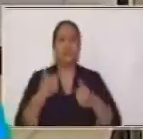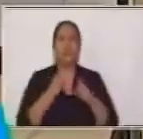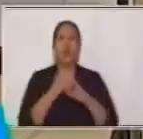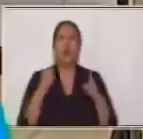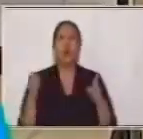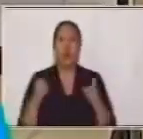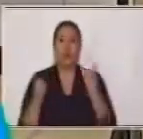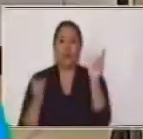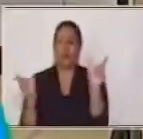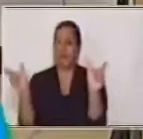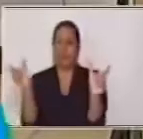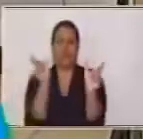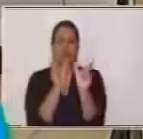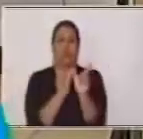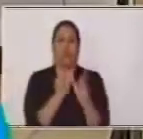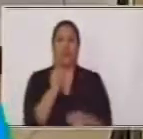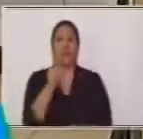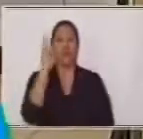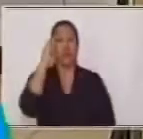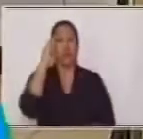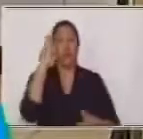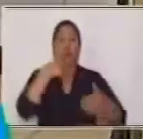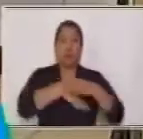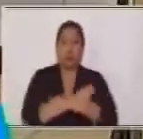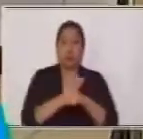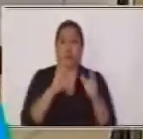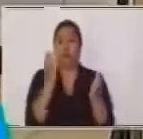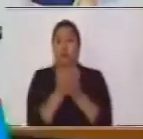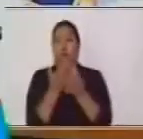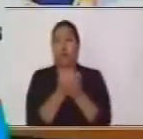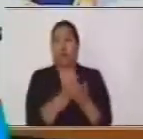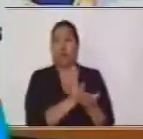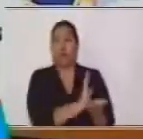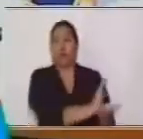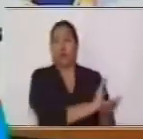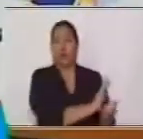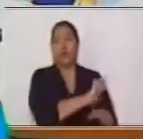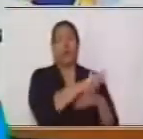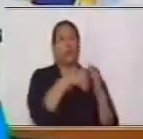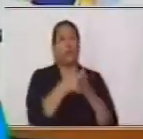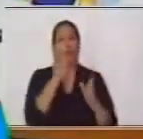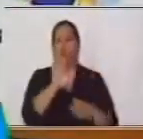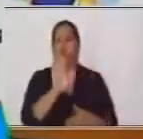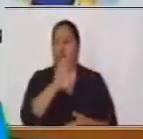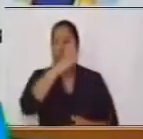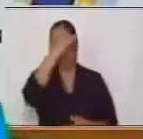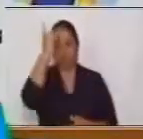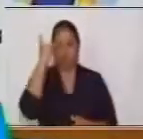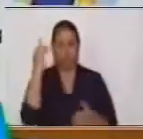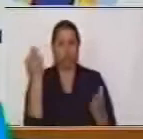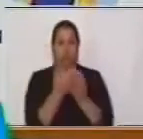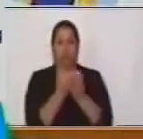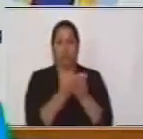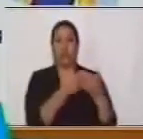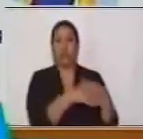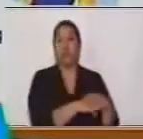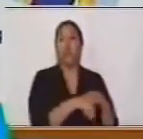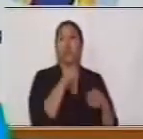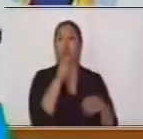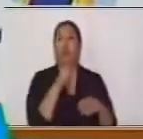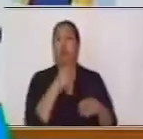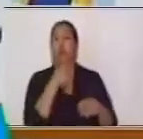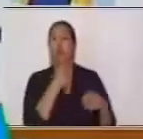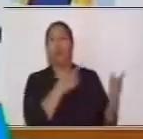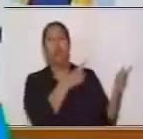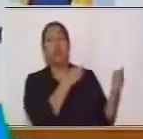Ten presente, guardar todos tus trabajos y ejercicios en el portafolio de Aprendo en Casa. Y con quien te encuentres en este